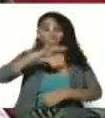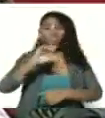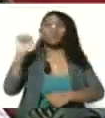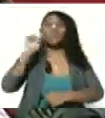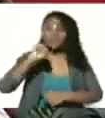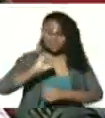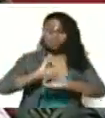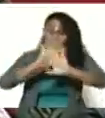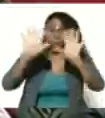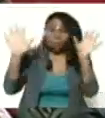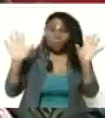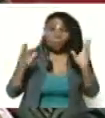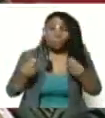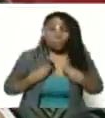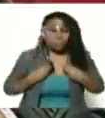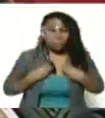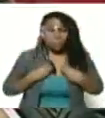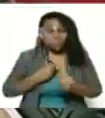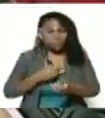hemos vivido.